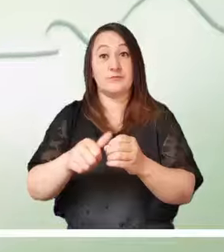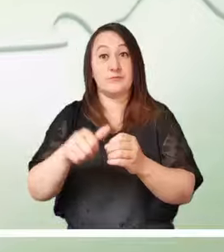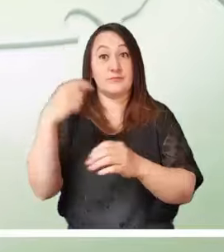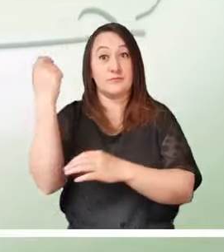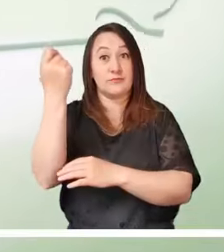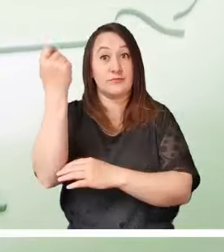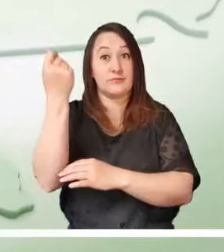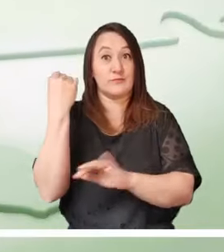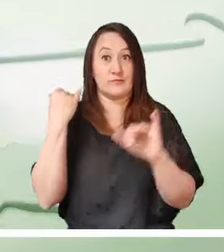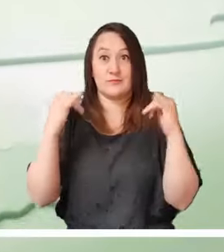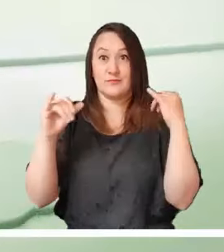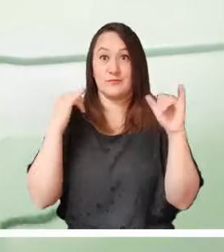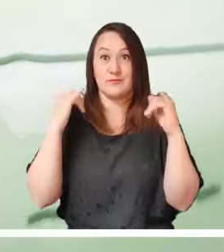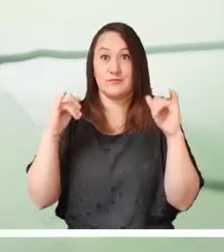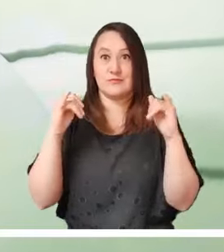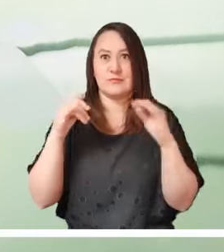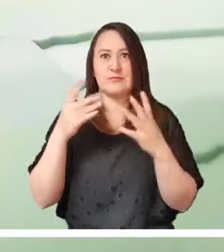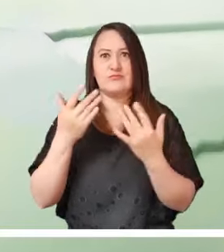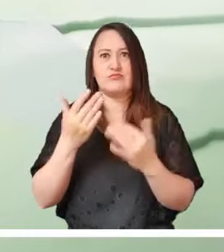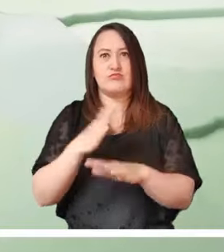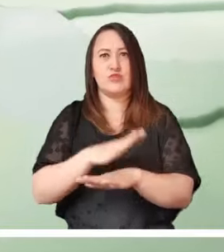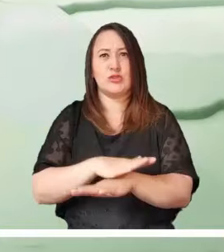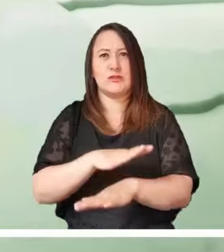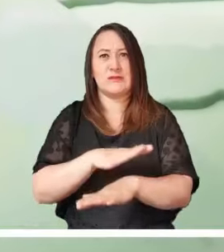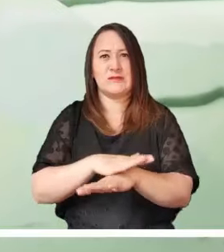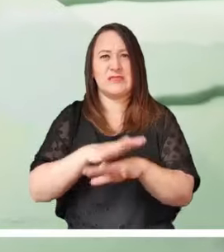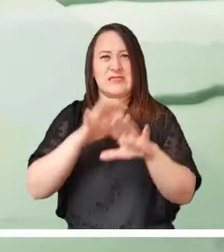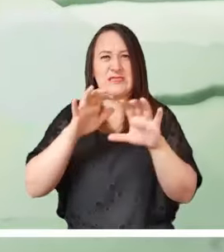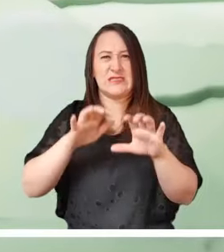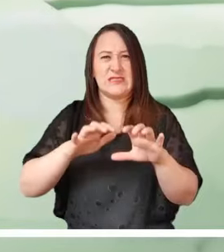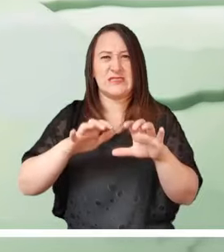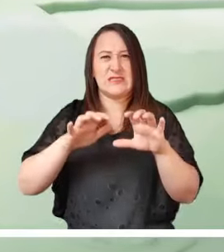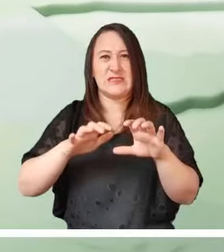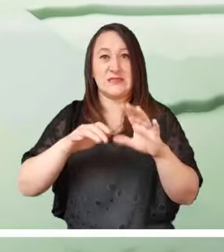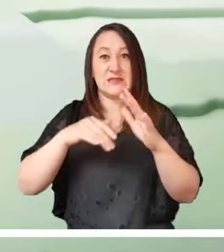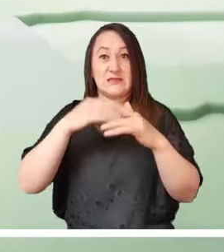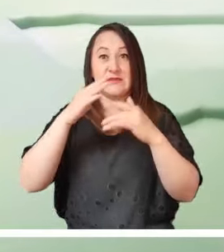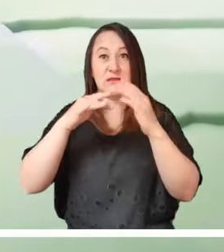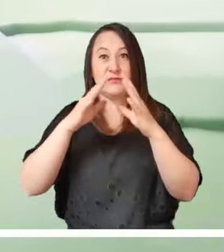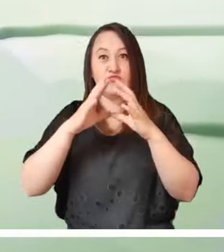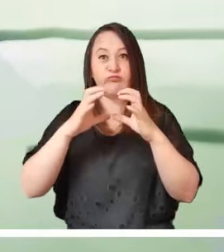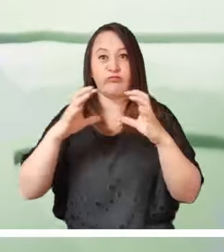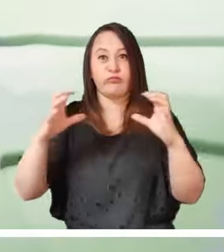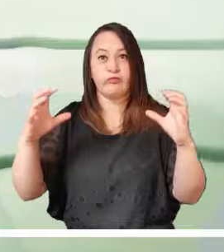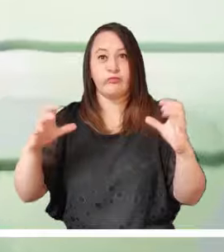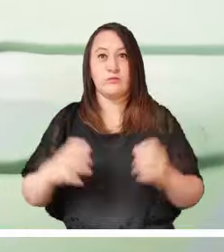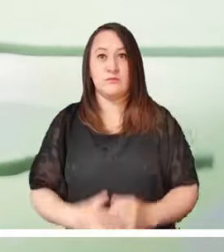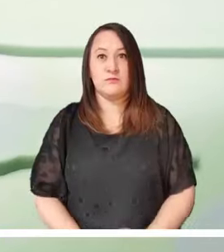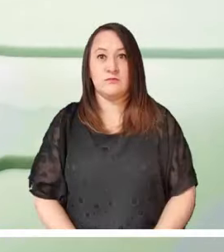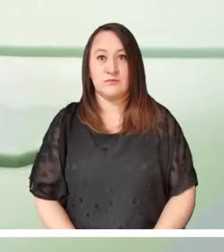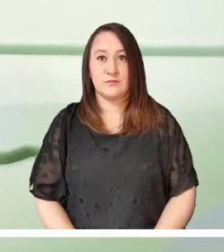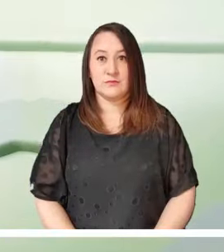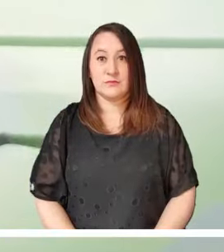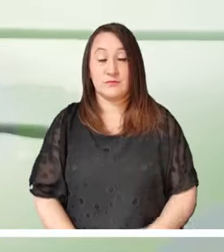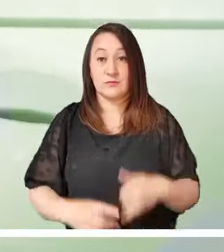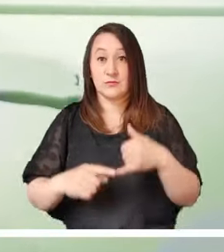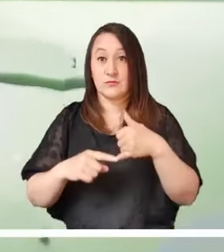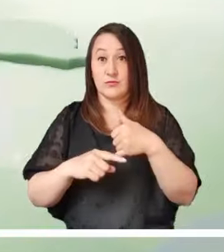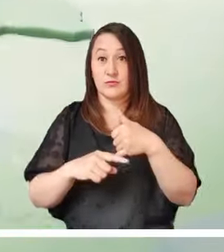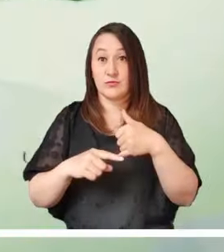En Arauca, Meta y Castanares se evidencia una tarde con lluvias moderadas debido al cielo encapotado.